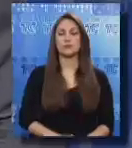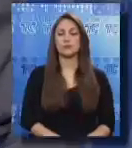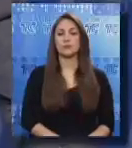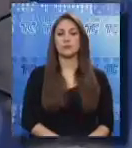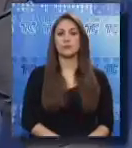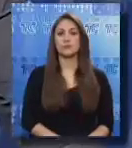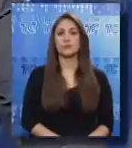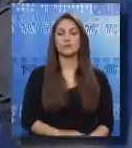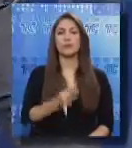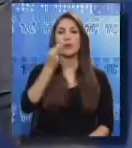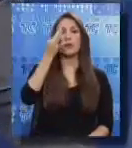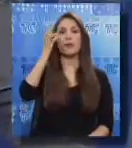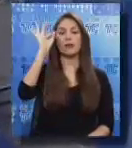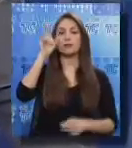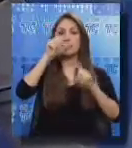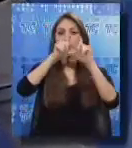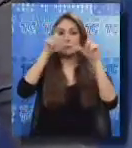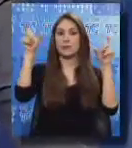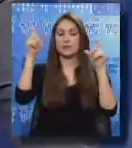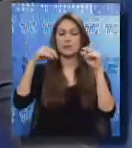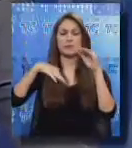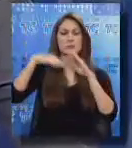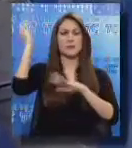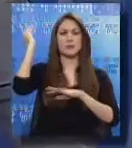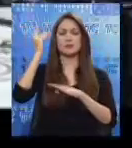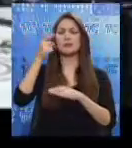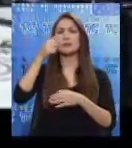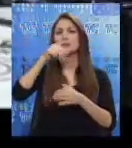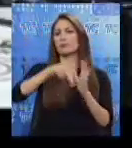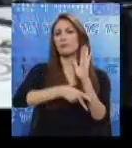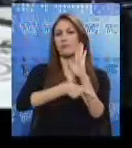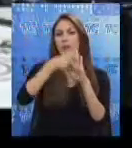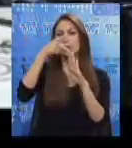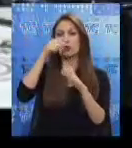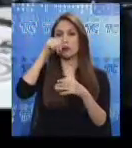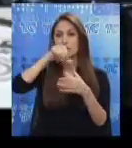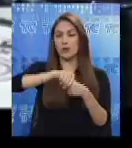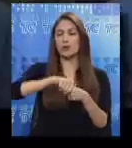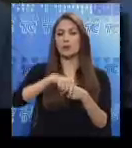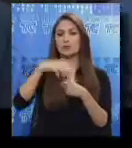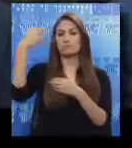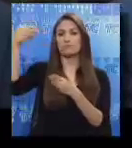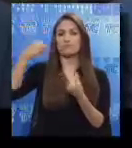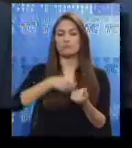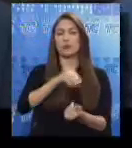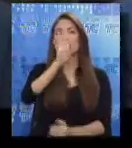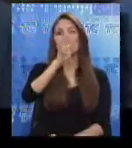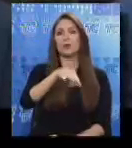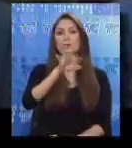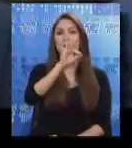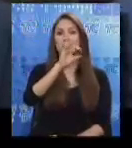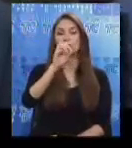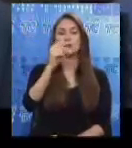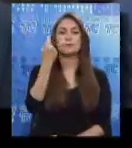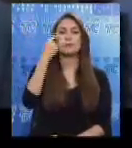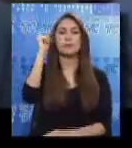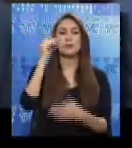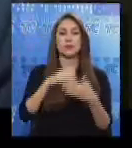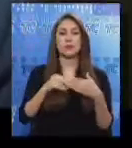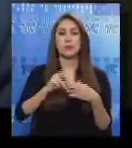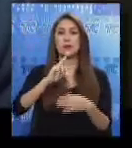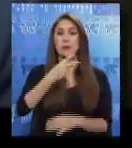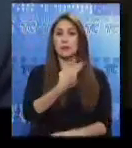La empresa francesa Schlumberger, la más grande en servicios petroleros del mundo, invertirá en el Ecuador 4.900 millones de dólares. El